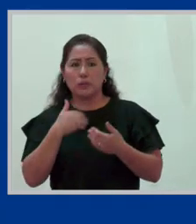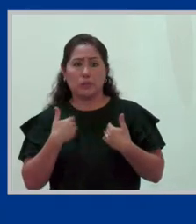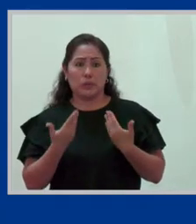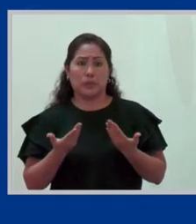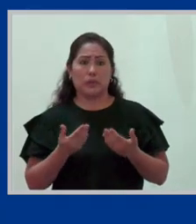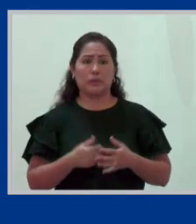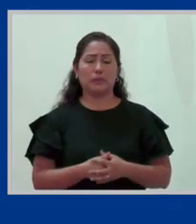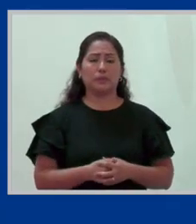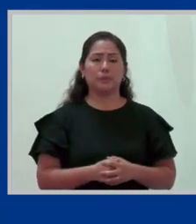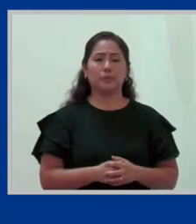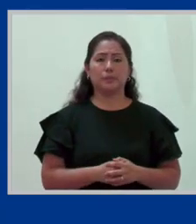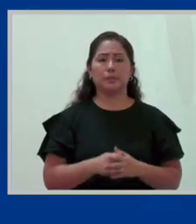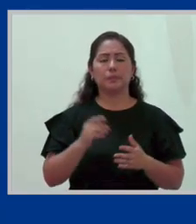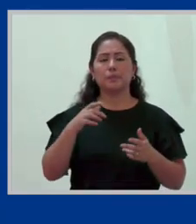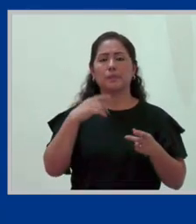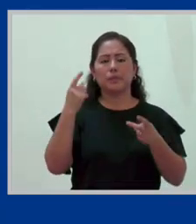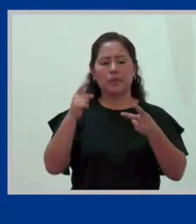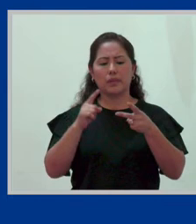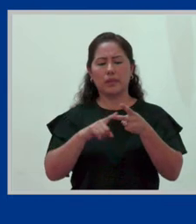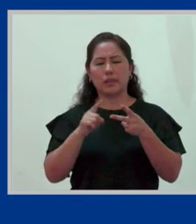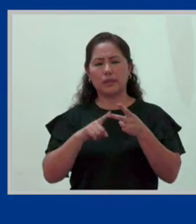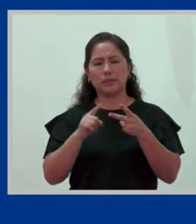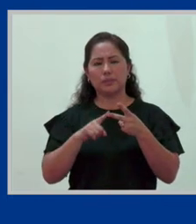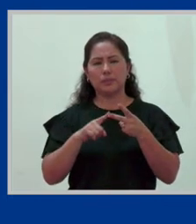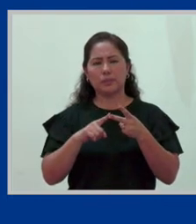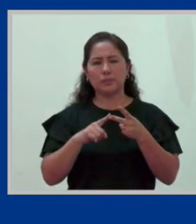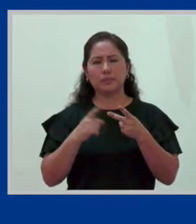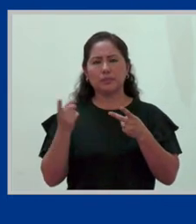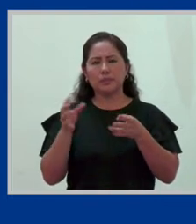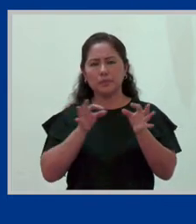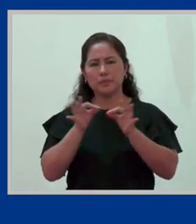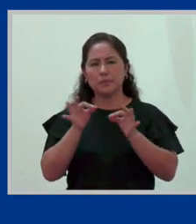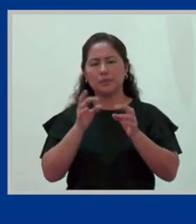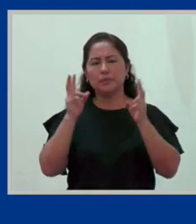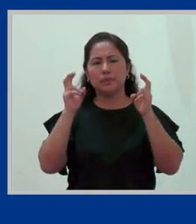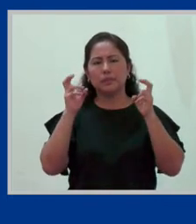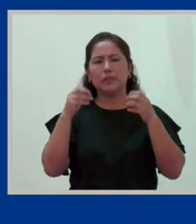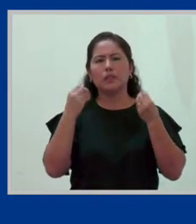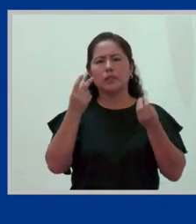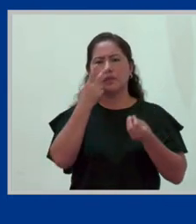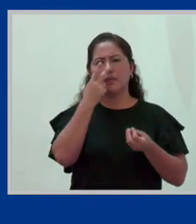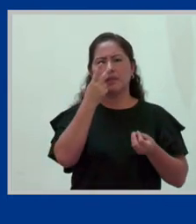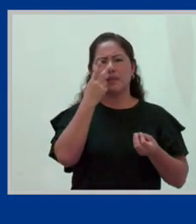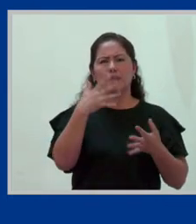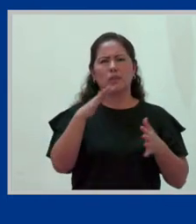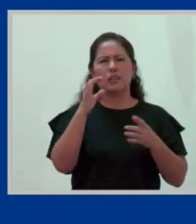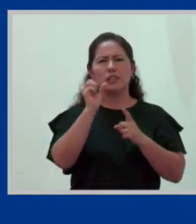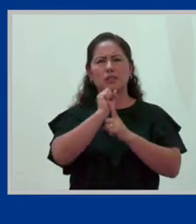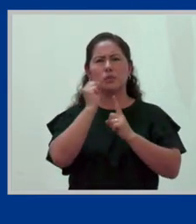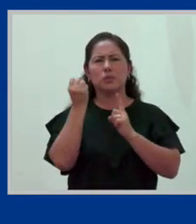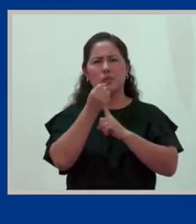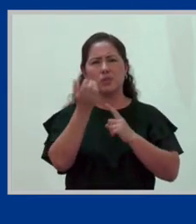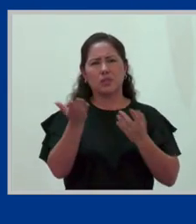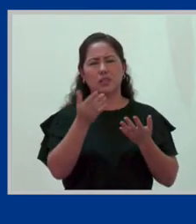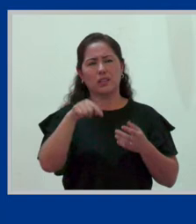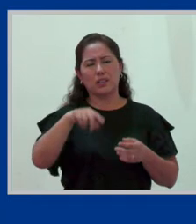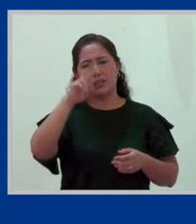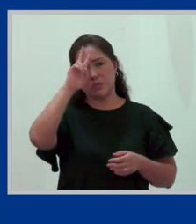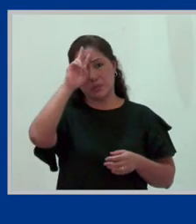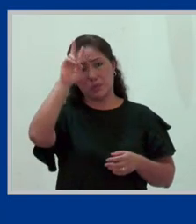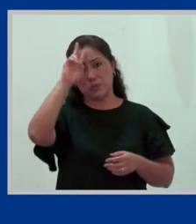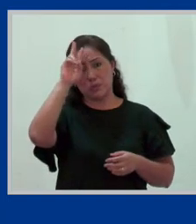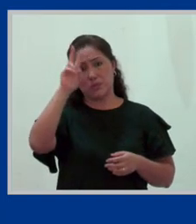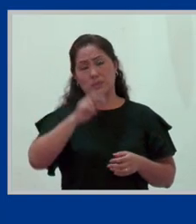Vamos a pasar al segundo tema de la agenda que les prometía y es cómo está la situación en el Perú. Para hablar un poco